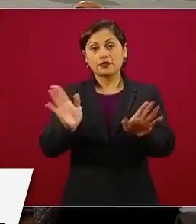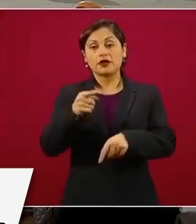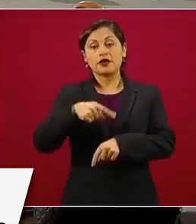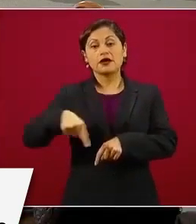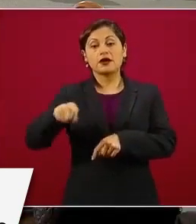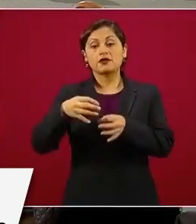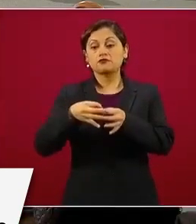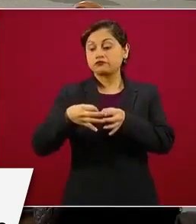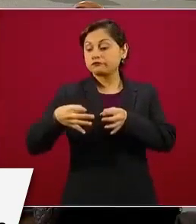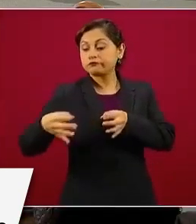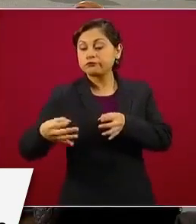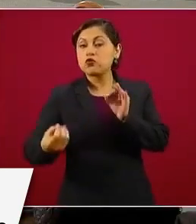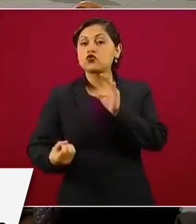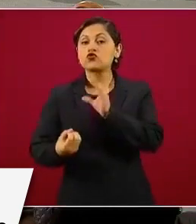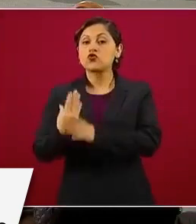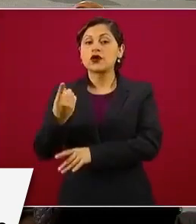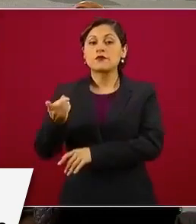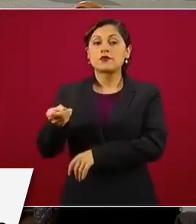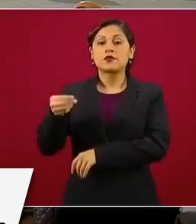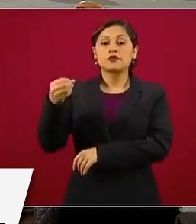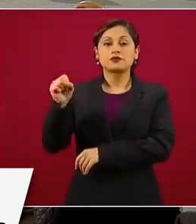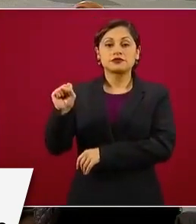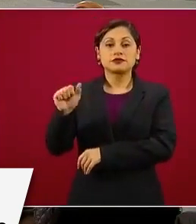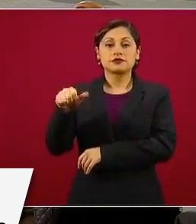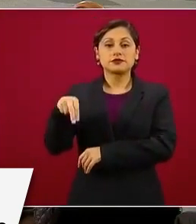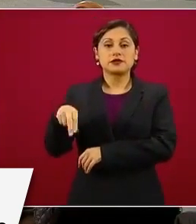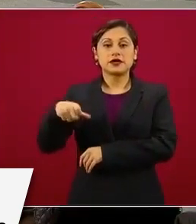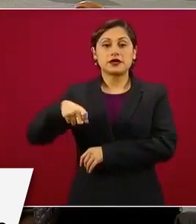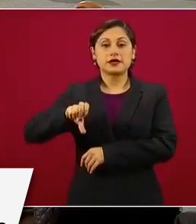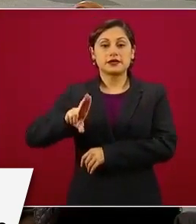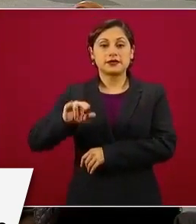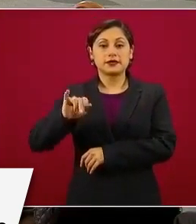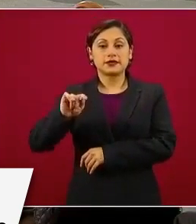municipio de San Quintín, por aquí.